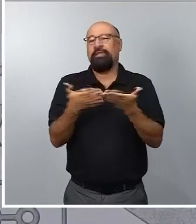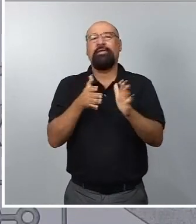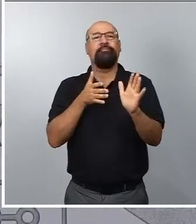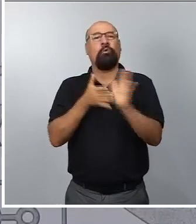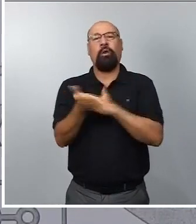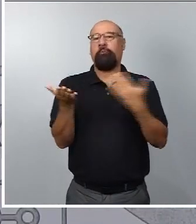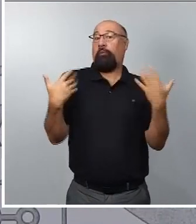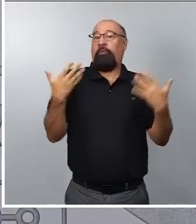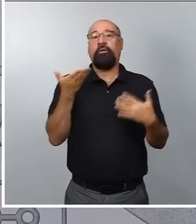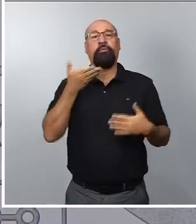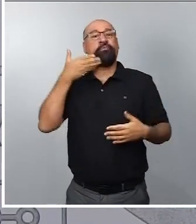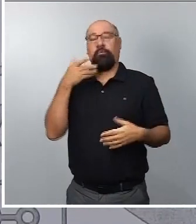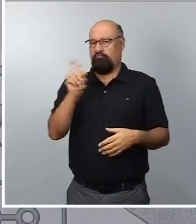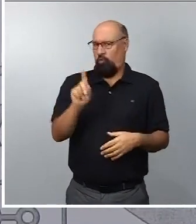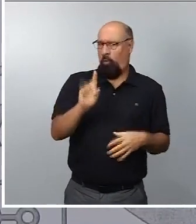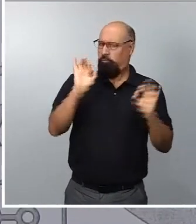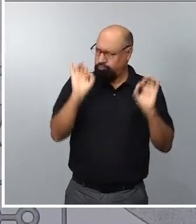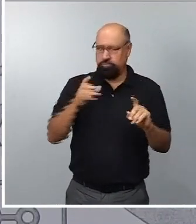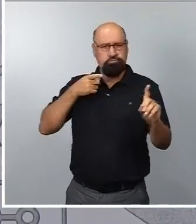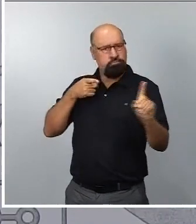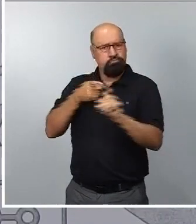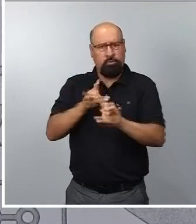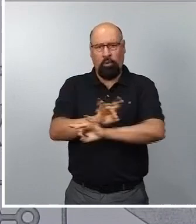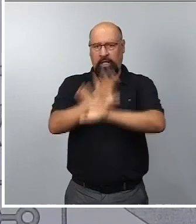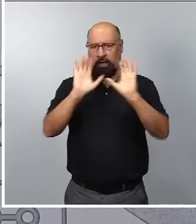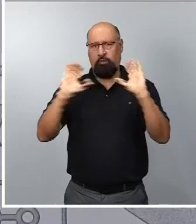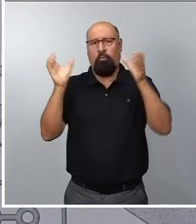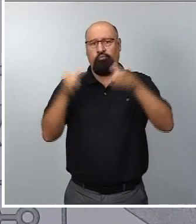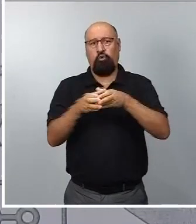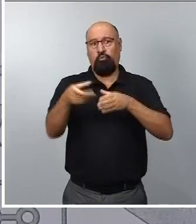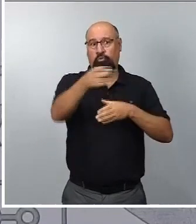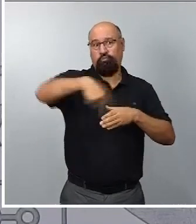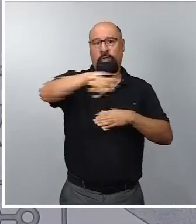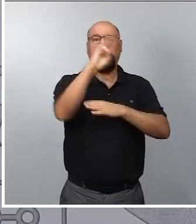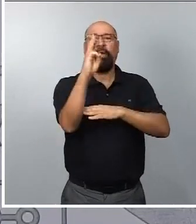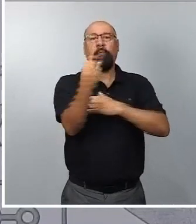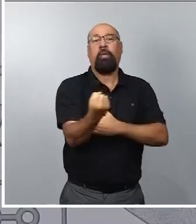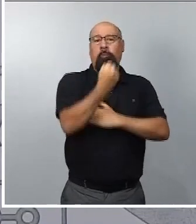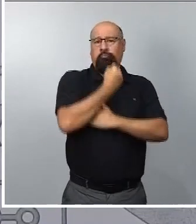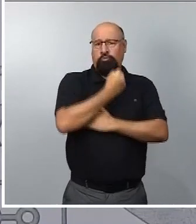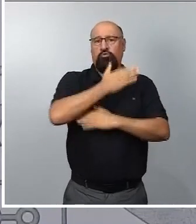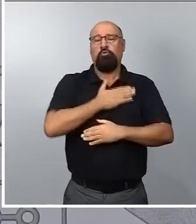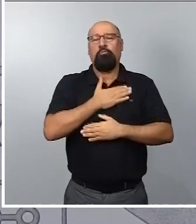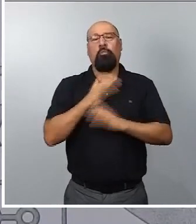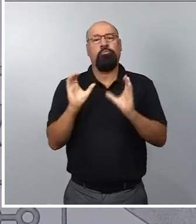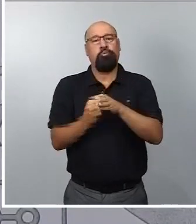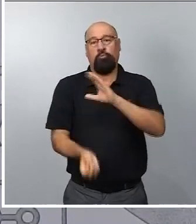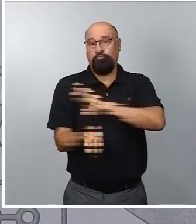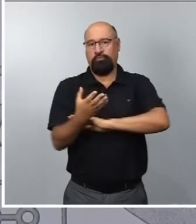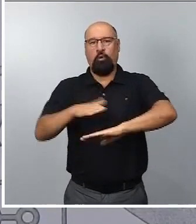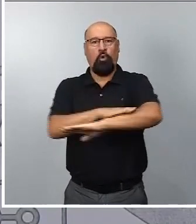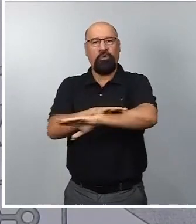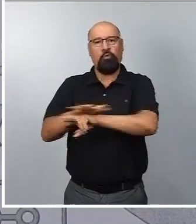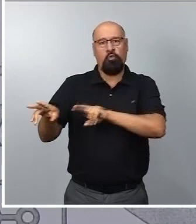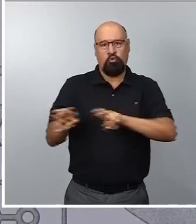sino que tiene como única finalidad reunir el respaldo parlamentario necesario para la formación de un nuevo